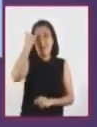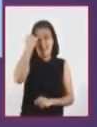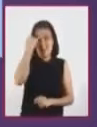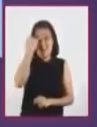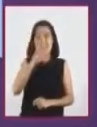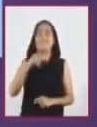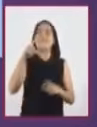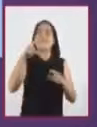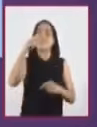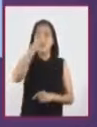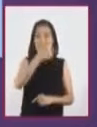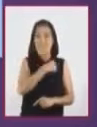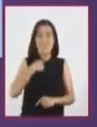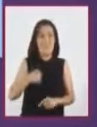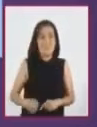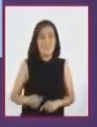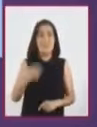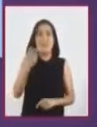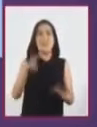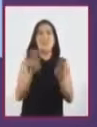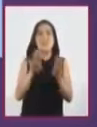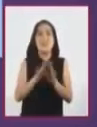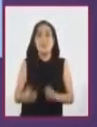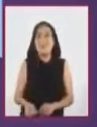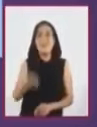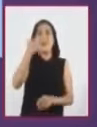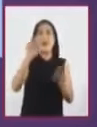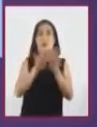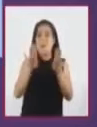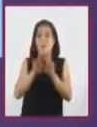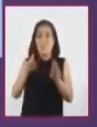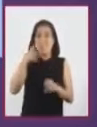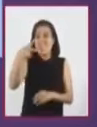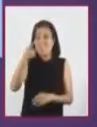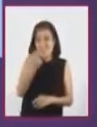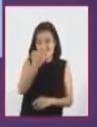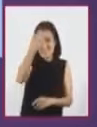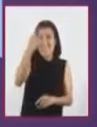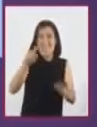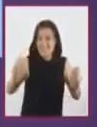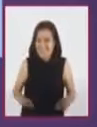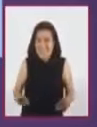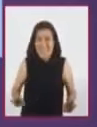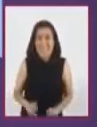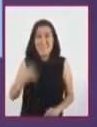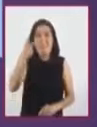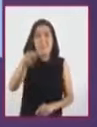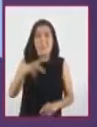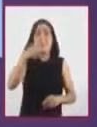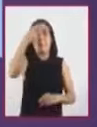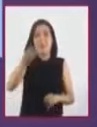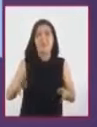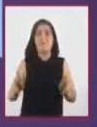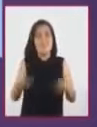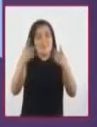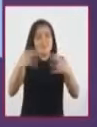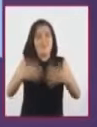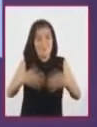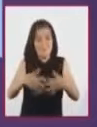y la China, donde se adquieren innovaciones tecnológicas con características industriales.